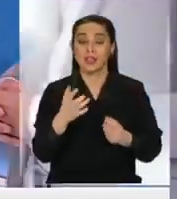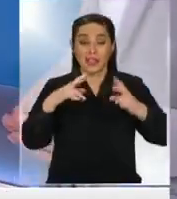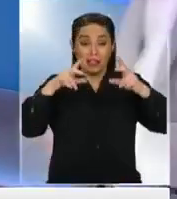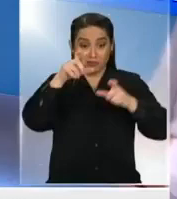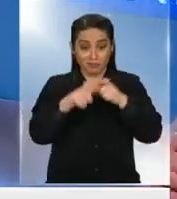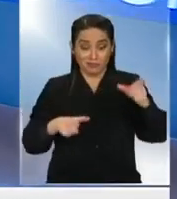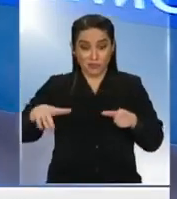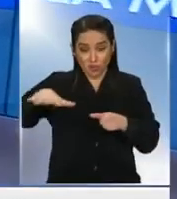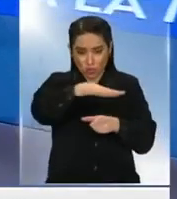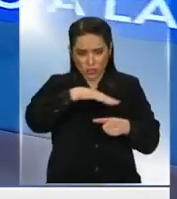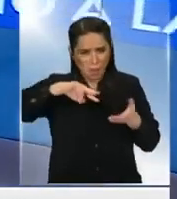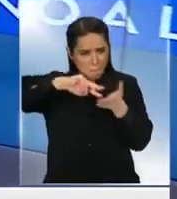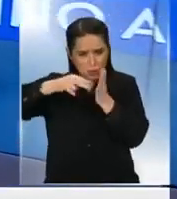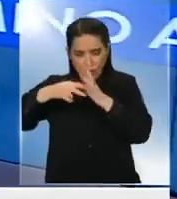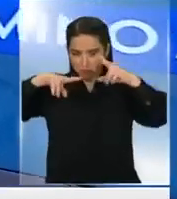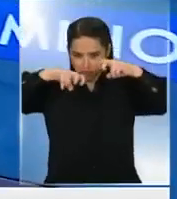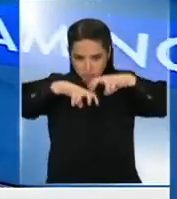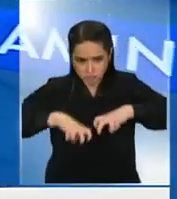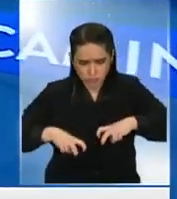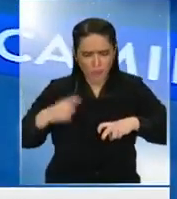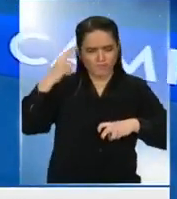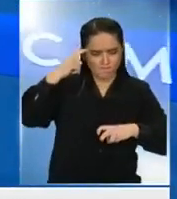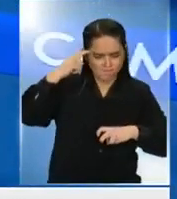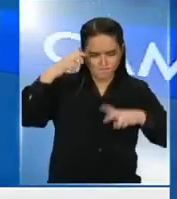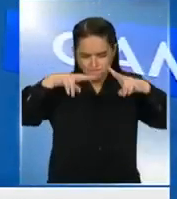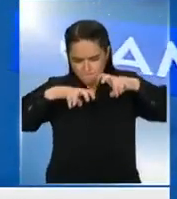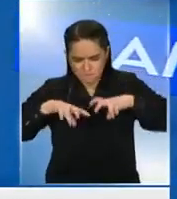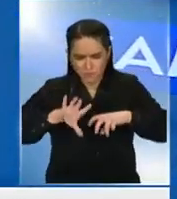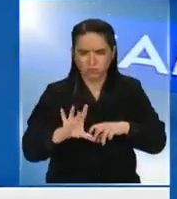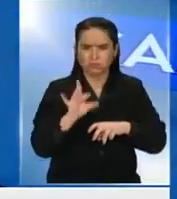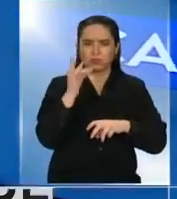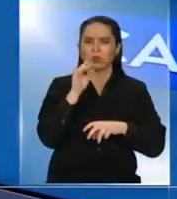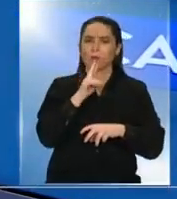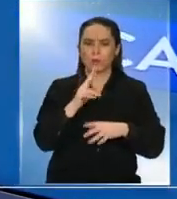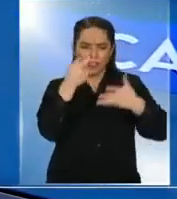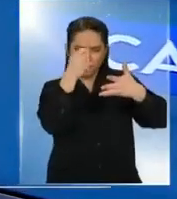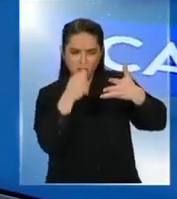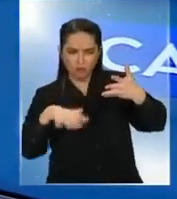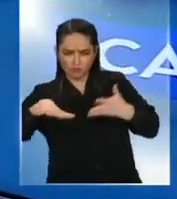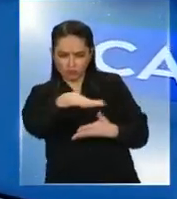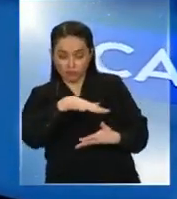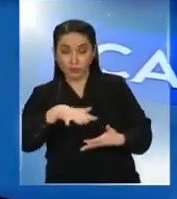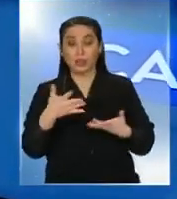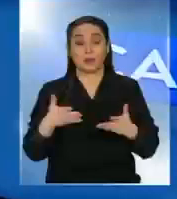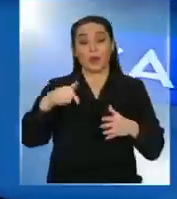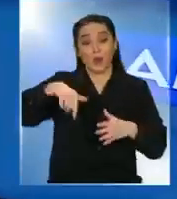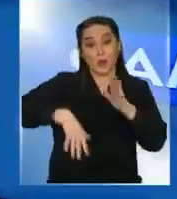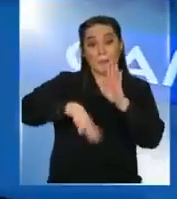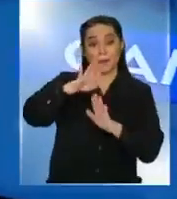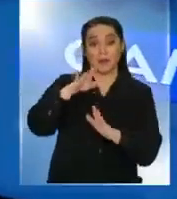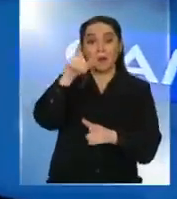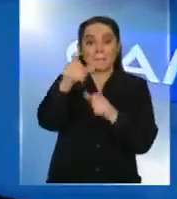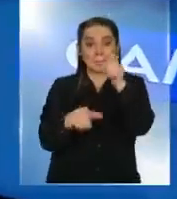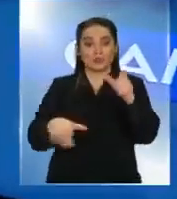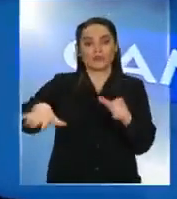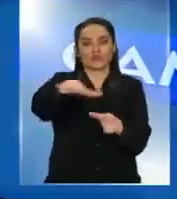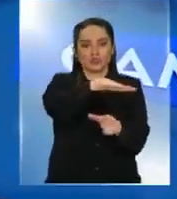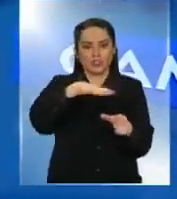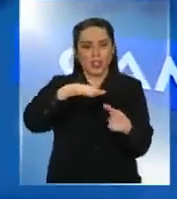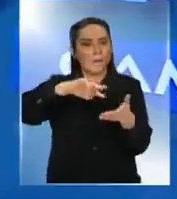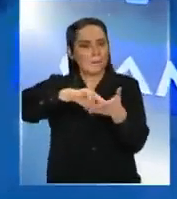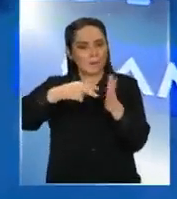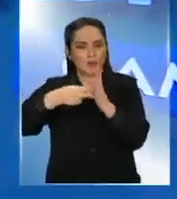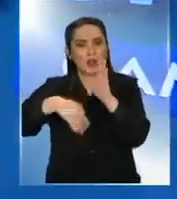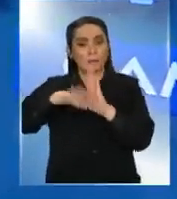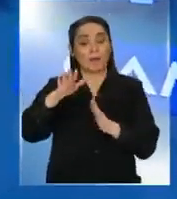estudia los problemas de la sociedad y busca respuestas, hace diagnósticos. Y hoy día la mayor parte de los problemas de la sociedad, sobre todo en